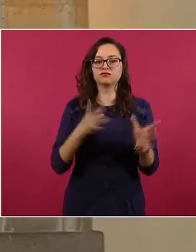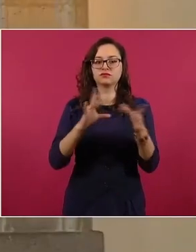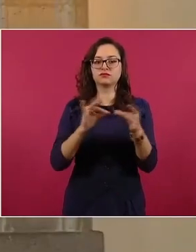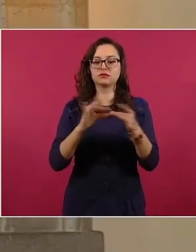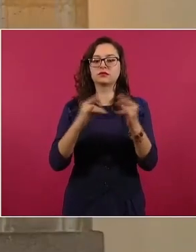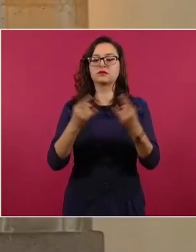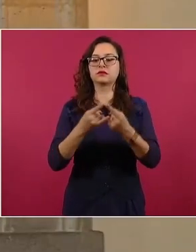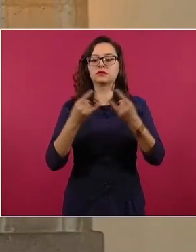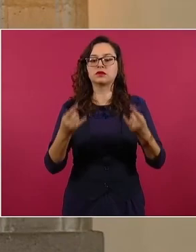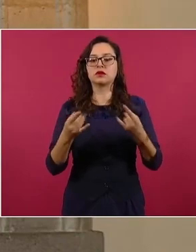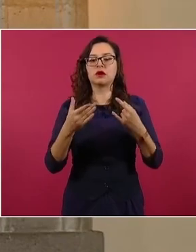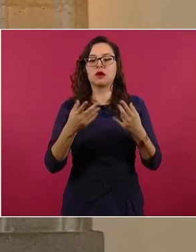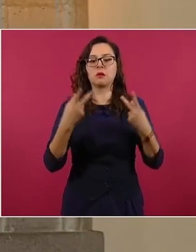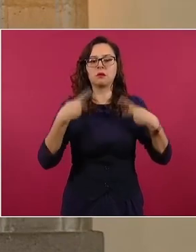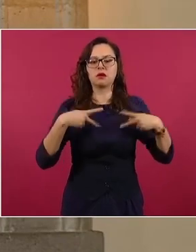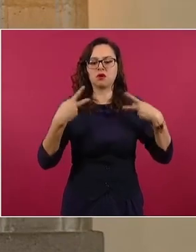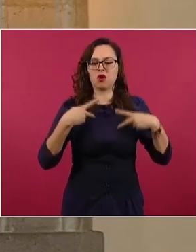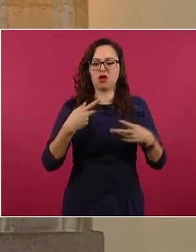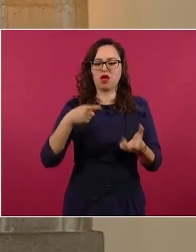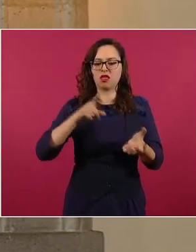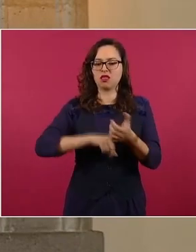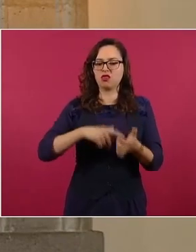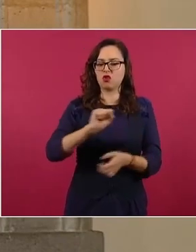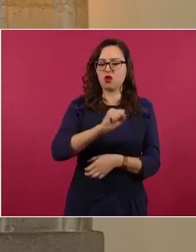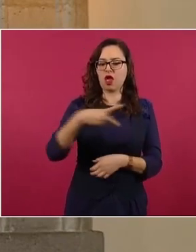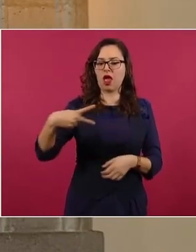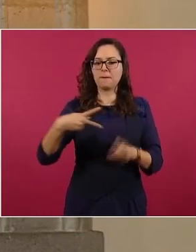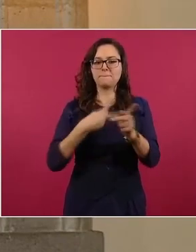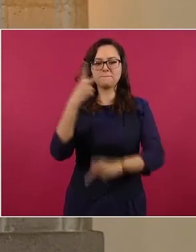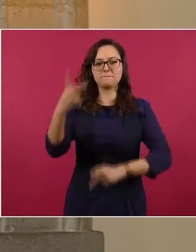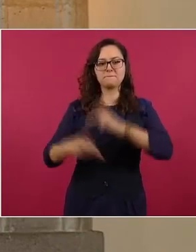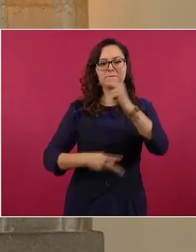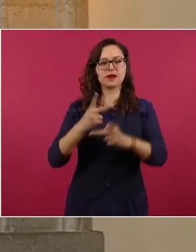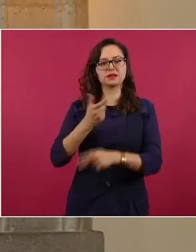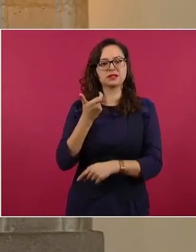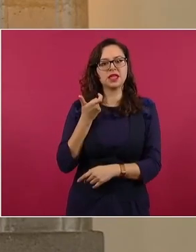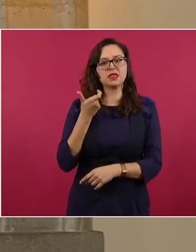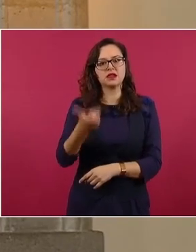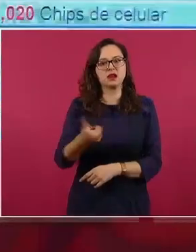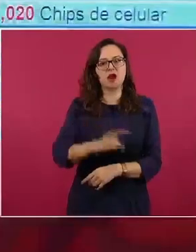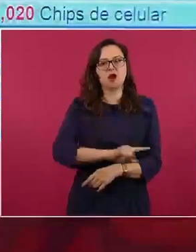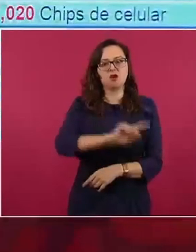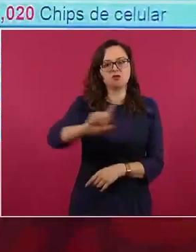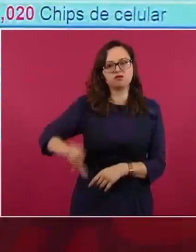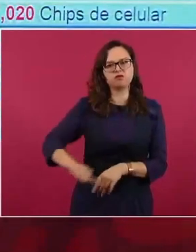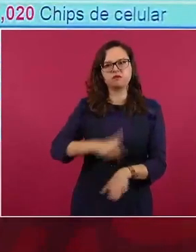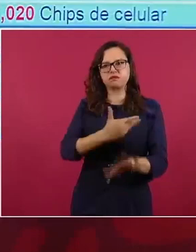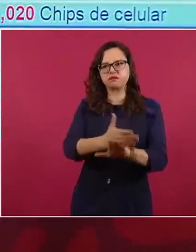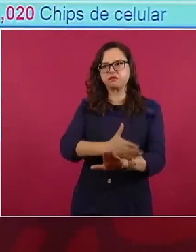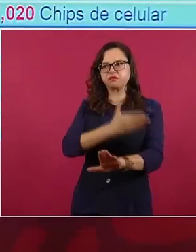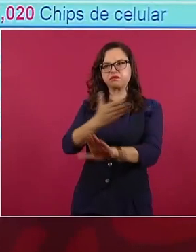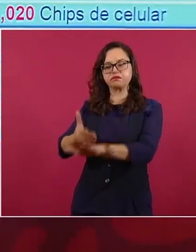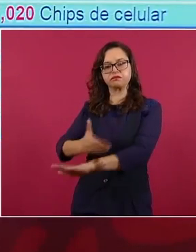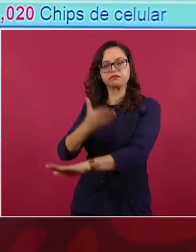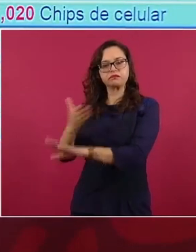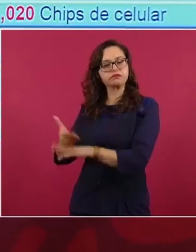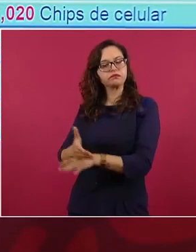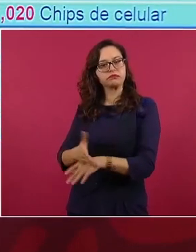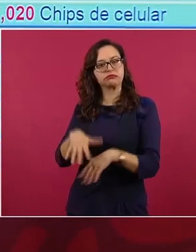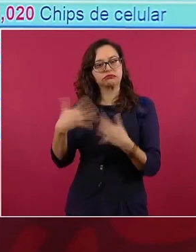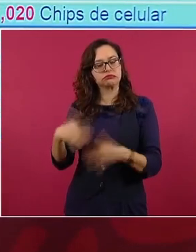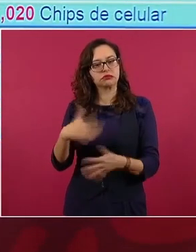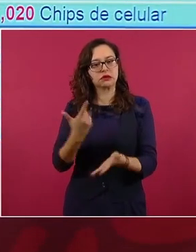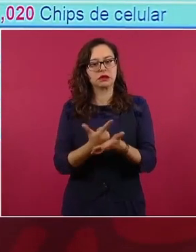una operación recientemente aquí en la Ciudad de México, el pasado 17 de agosto, por parte de elementos de la Policía de